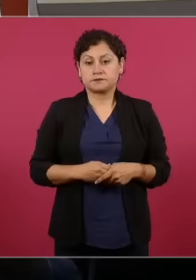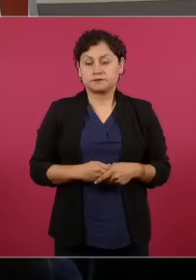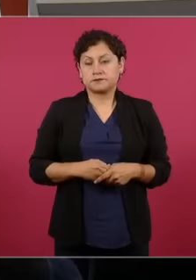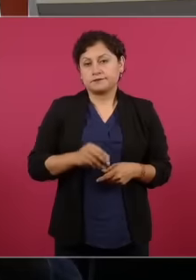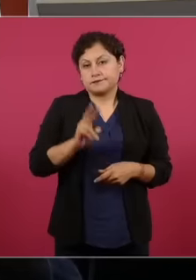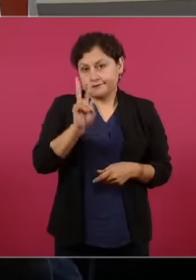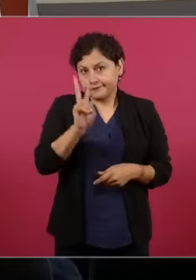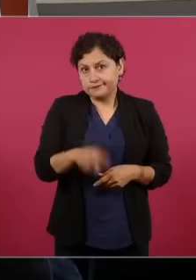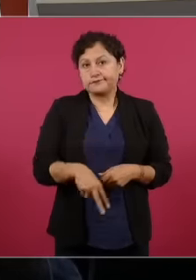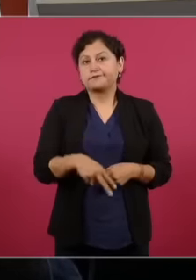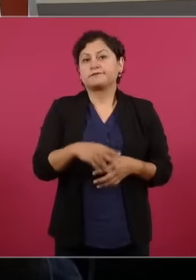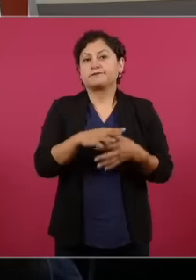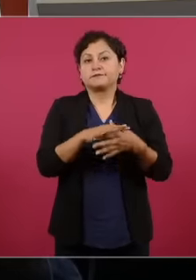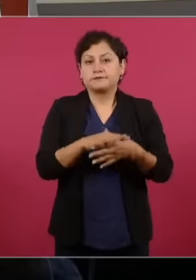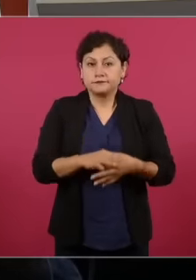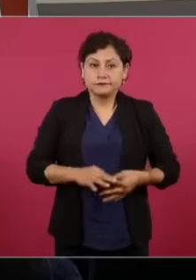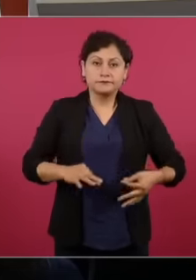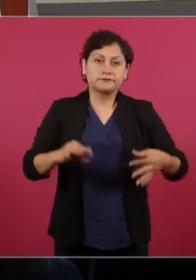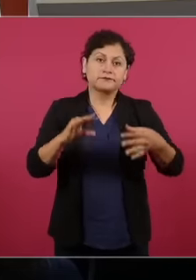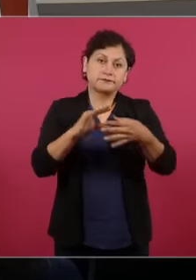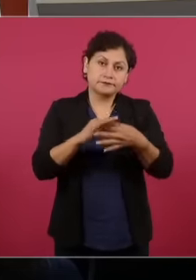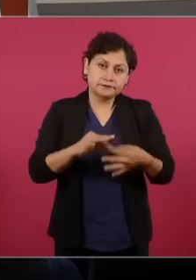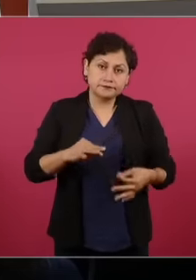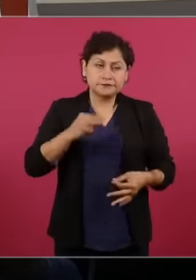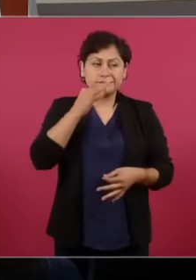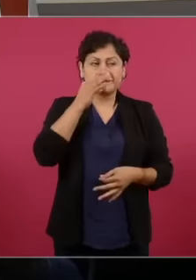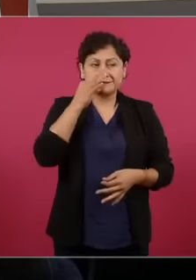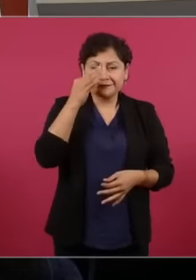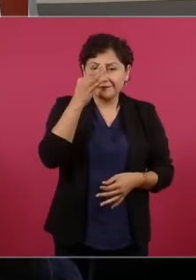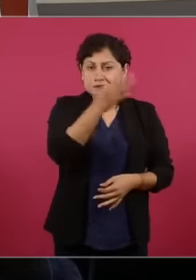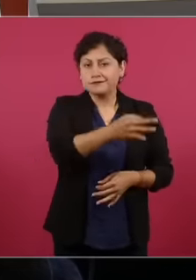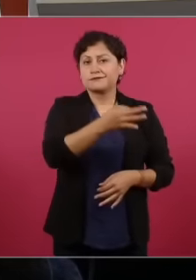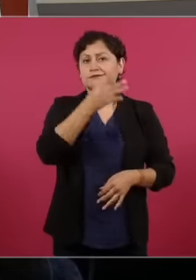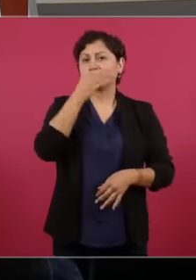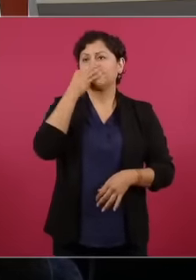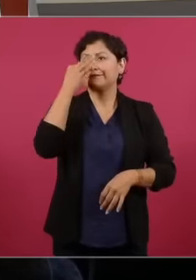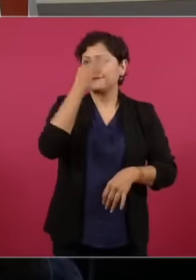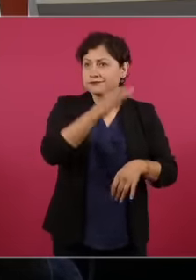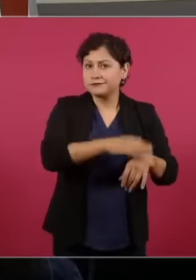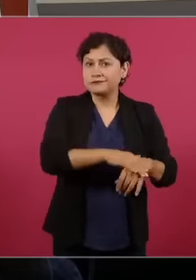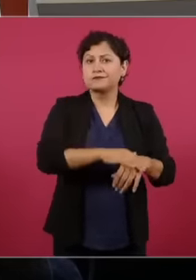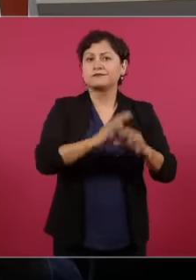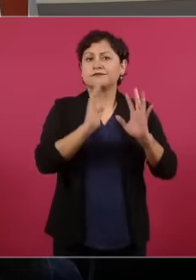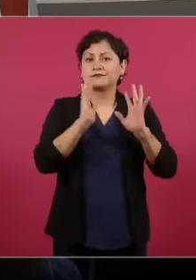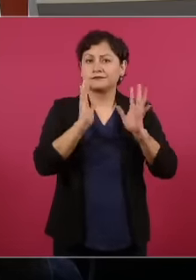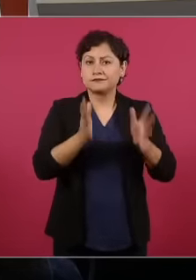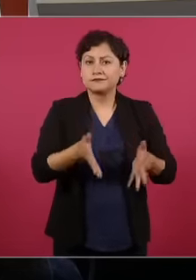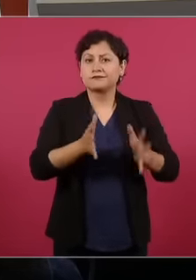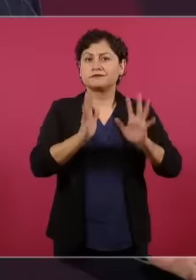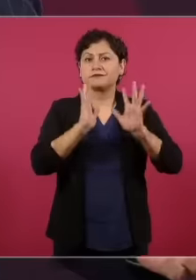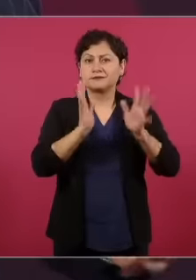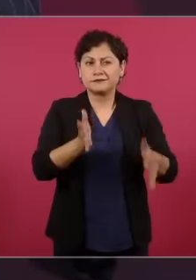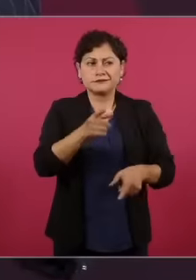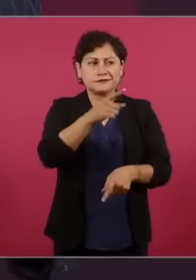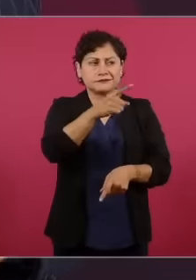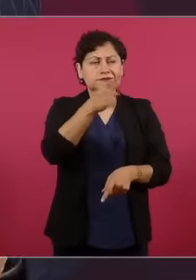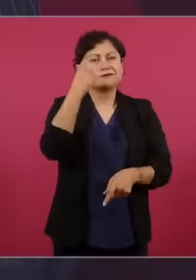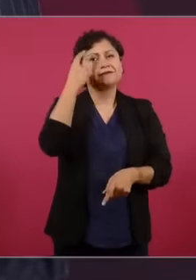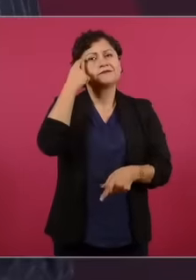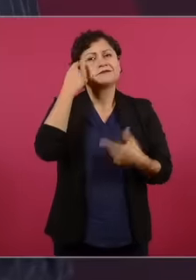que ya acepten